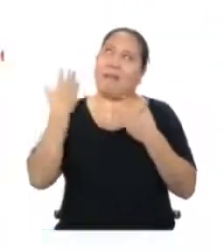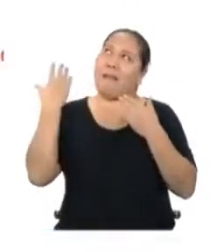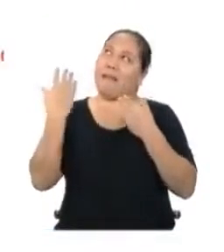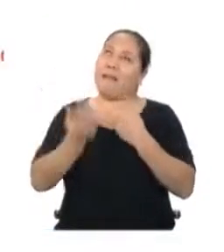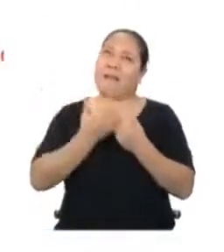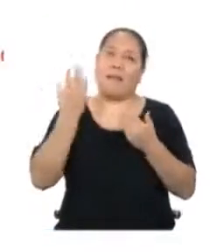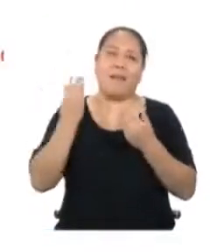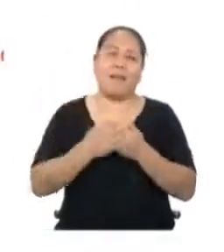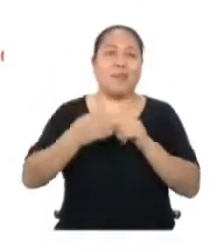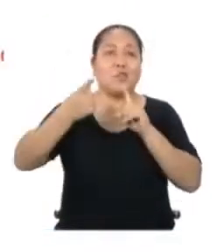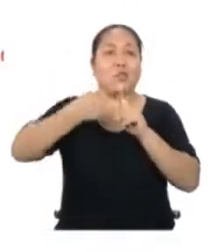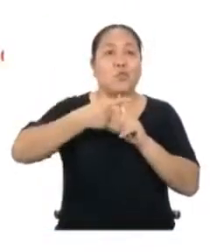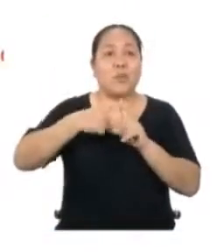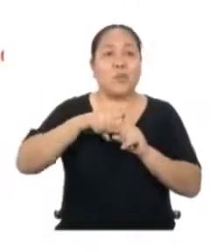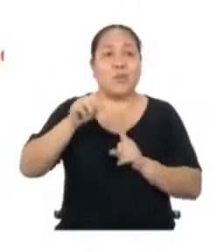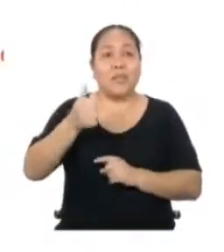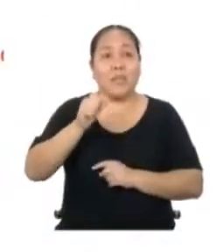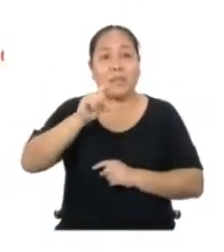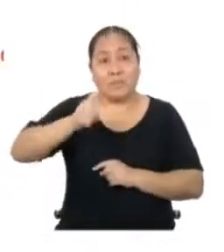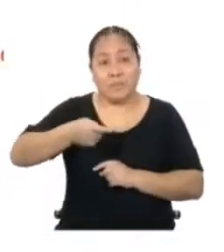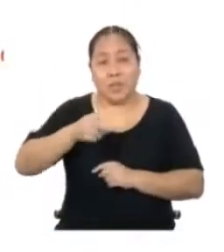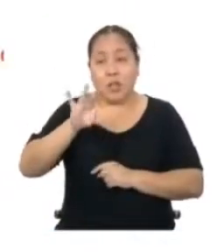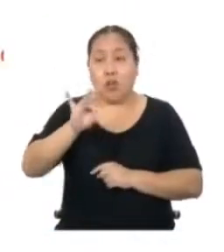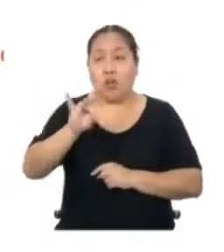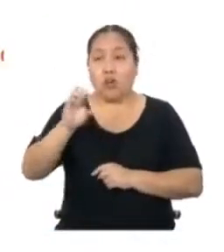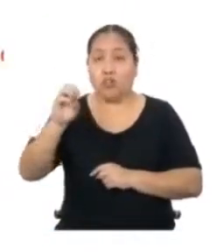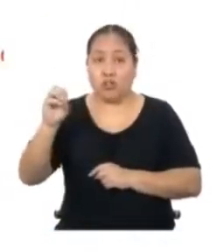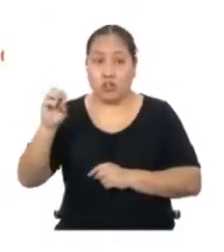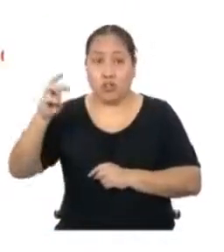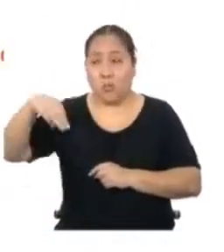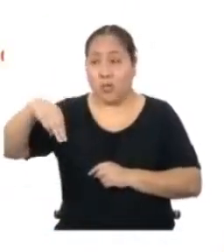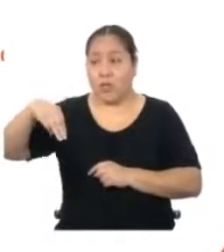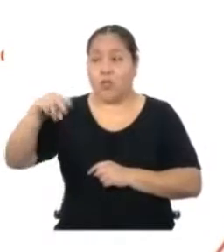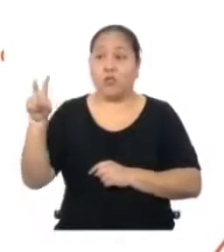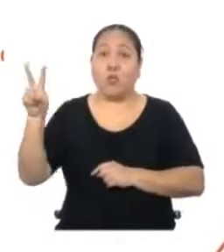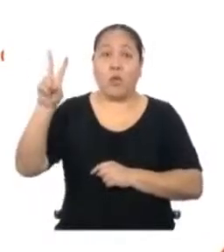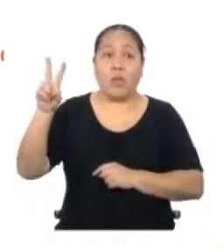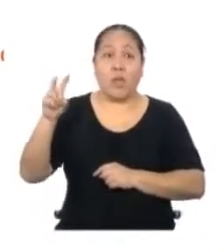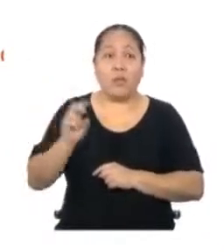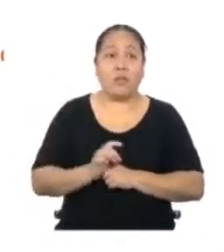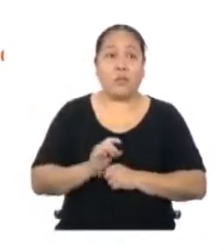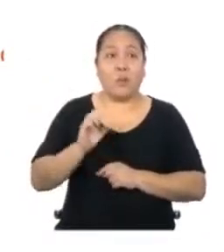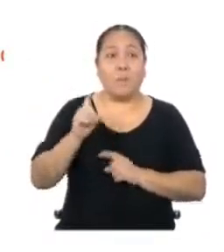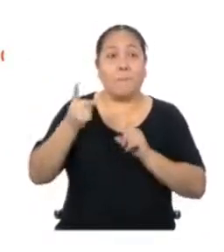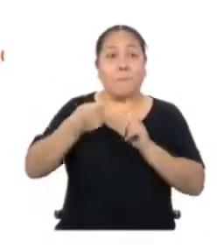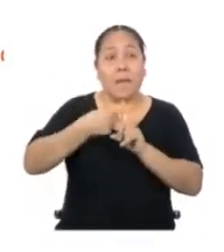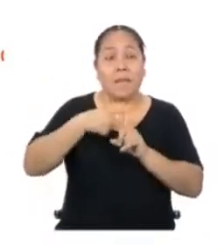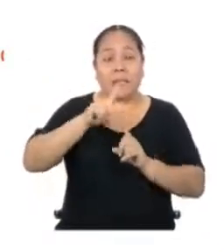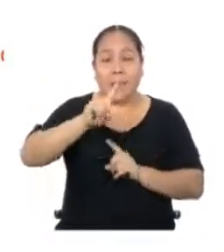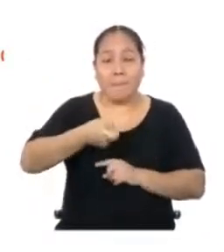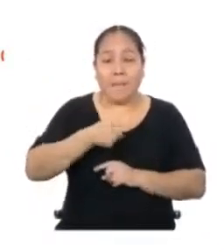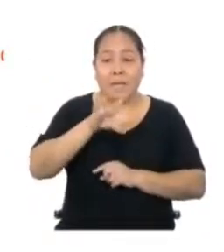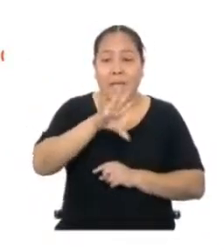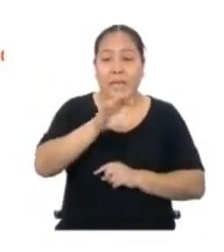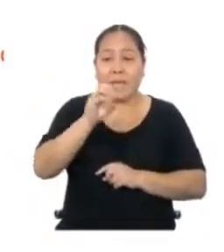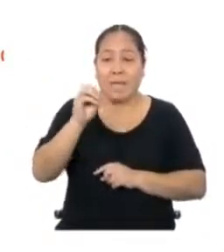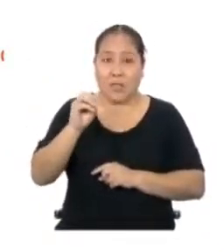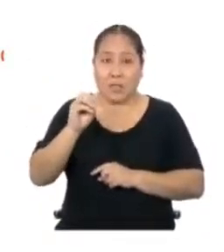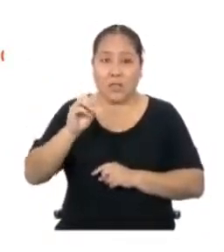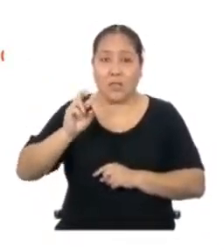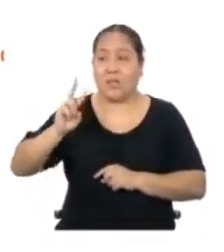Sumemos los 10.800 metros cuadrados De la primera área Más los 1.500 de la segunda